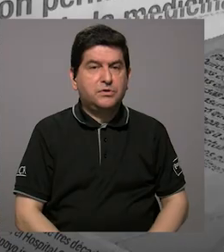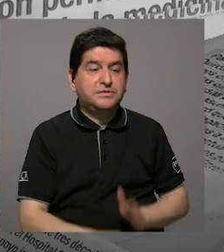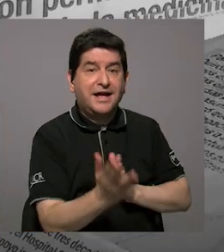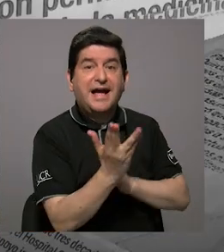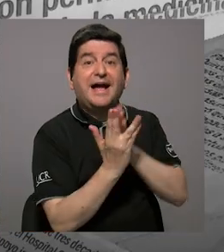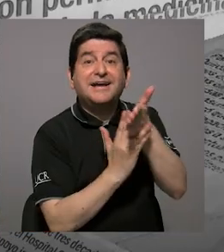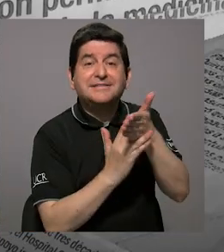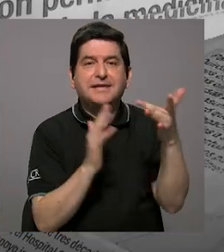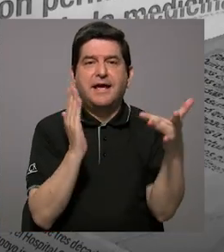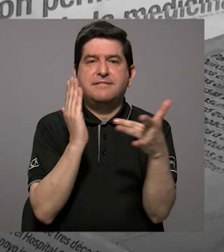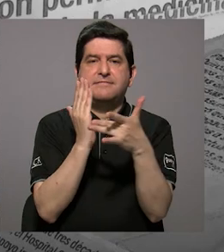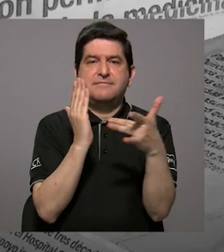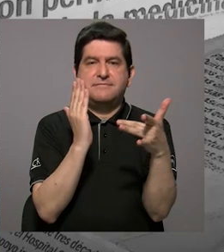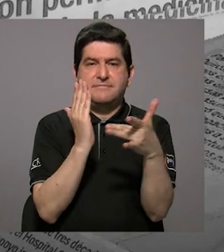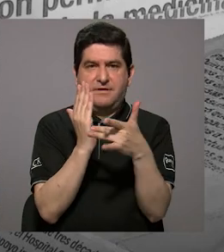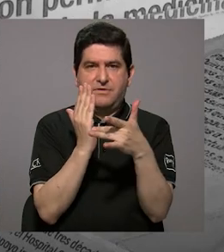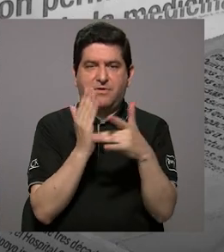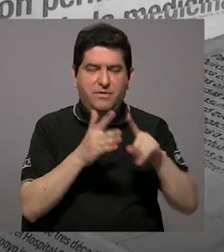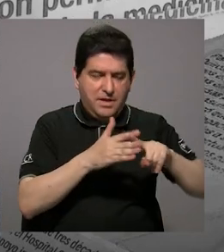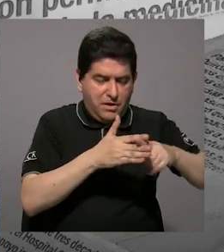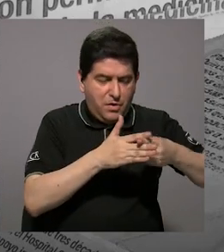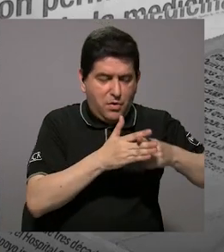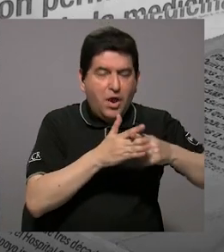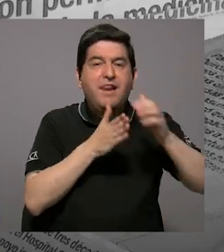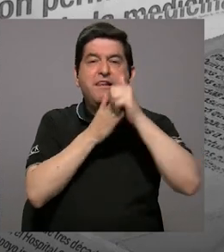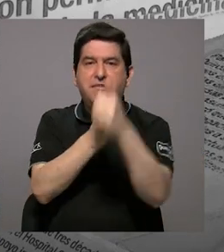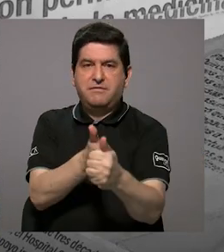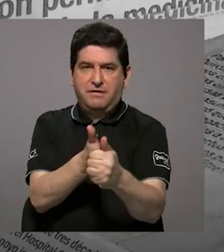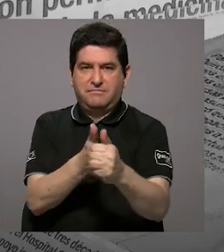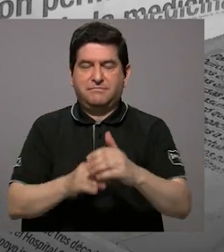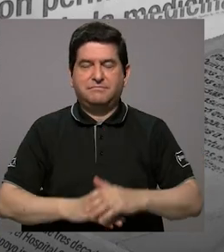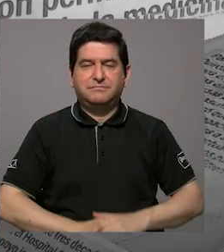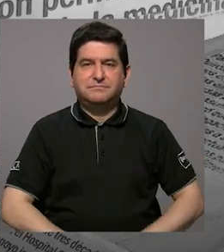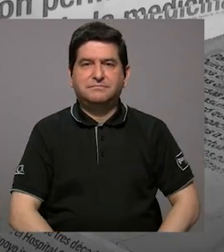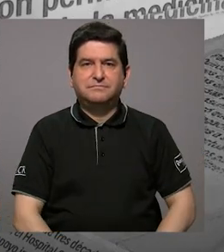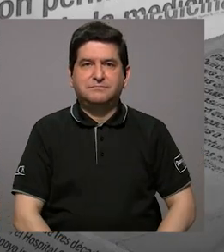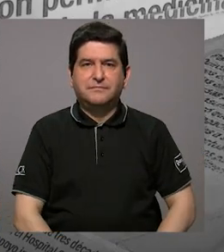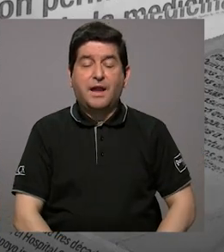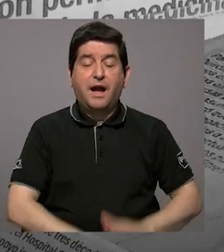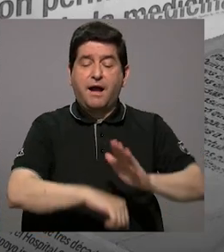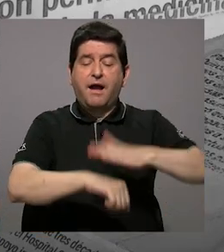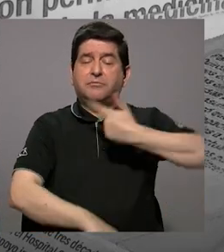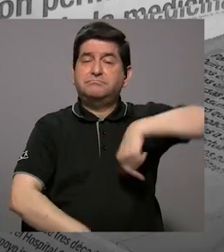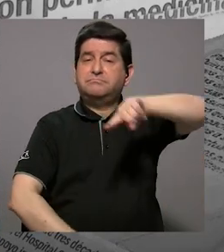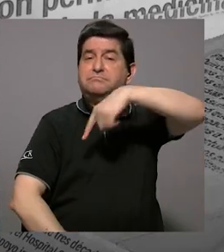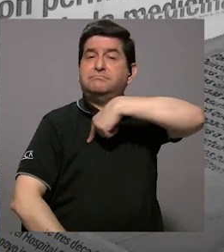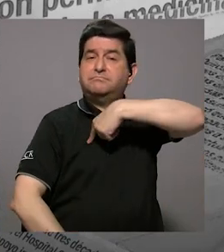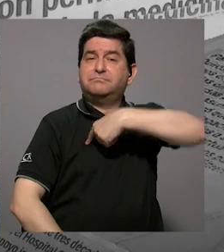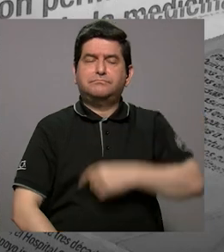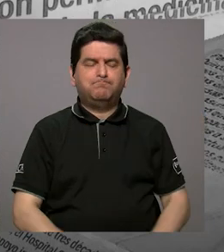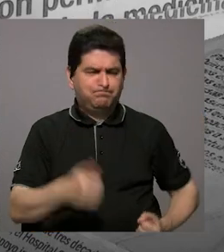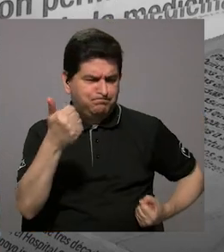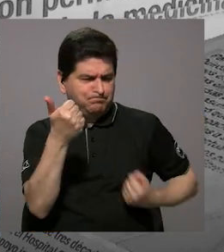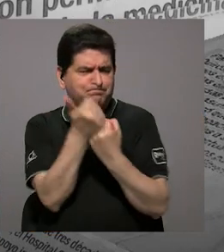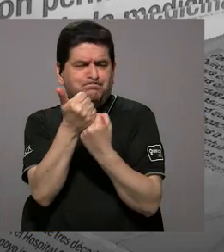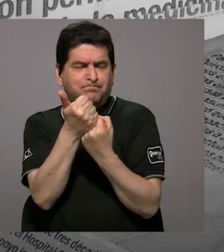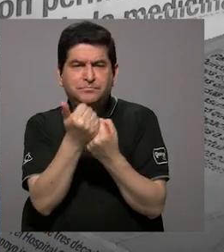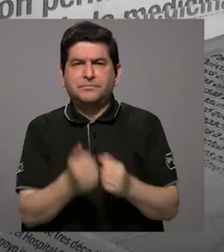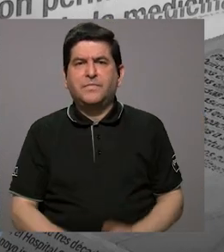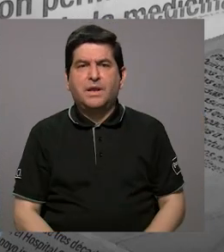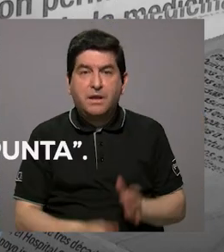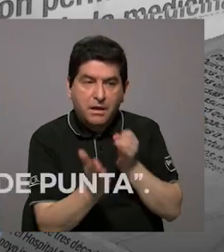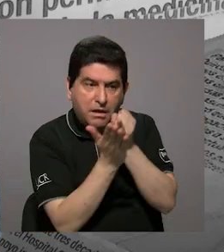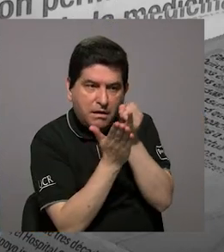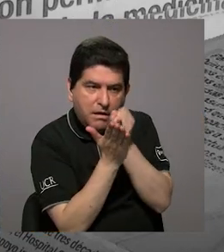acceso a tecnología instrumental de punta. Eso nos permite apoyar